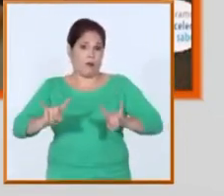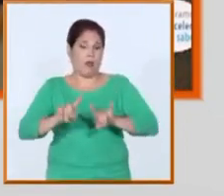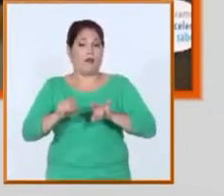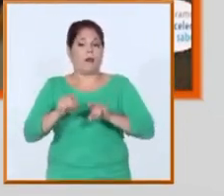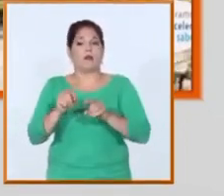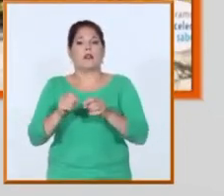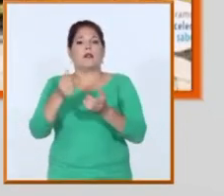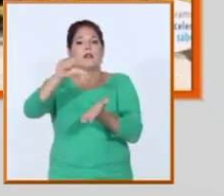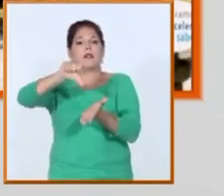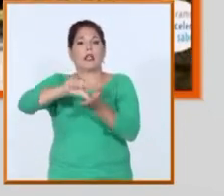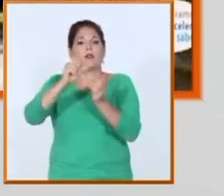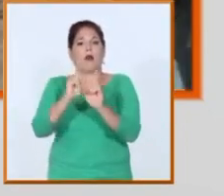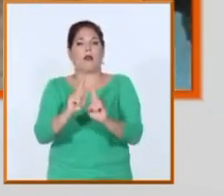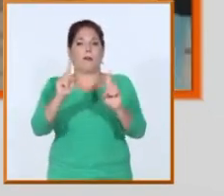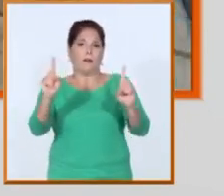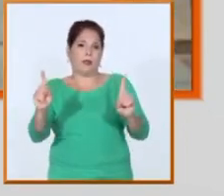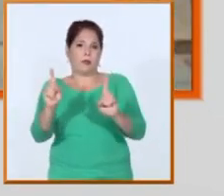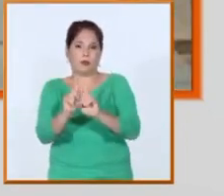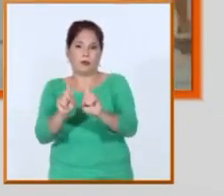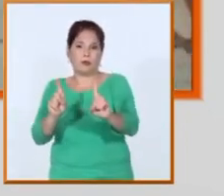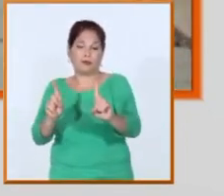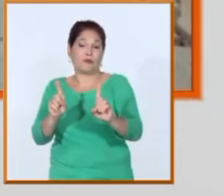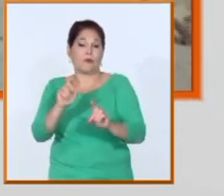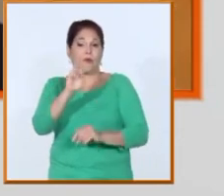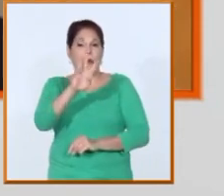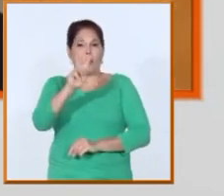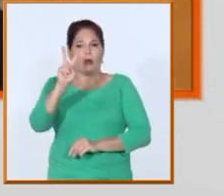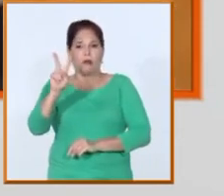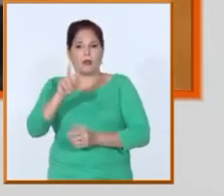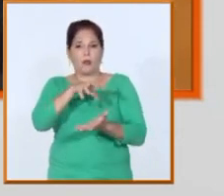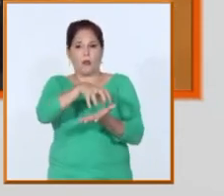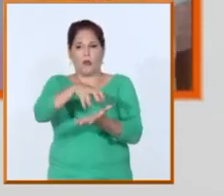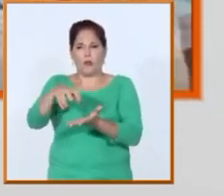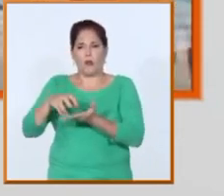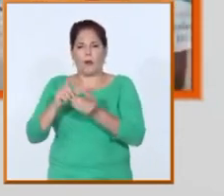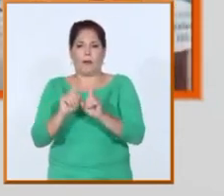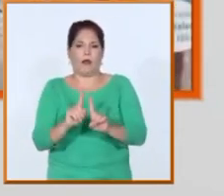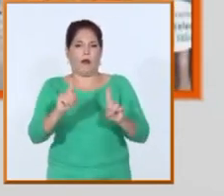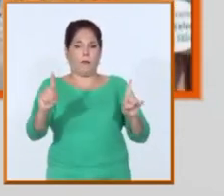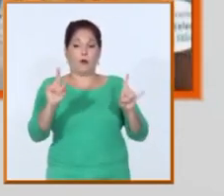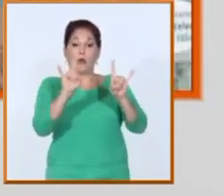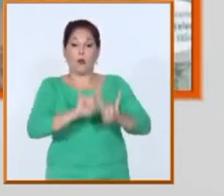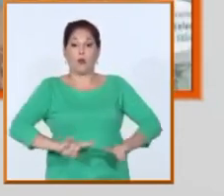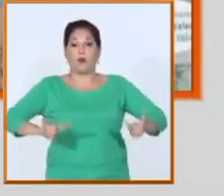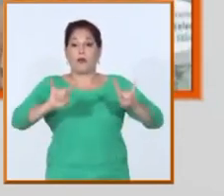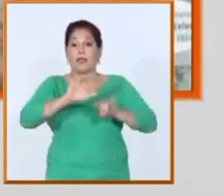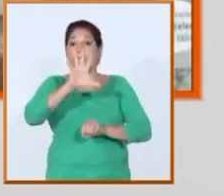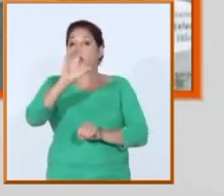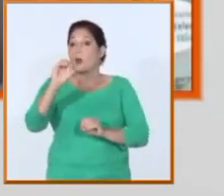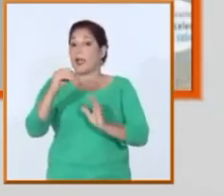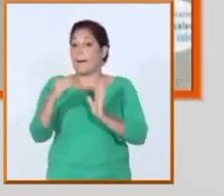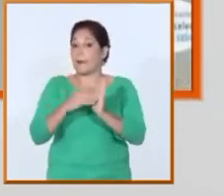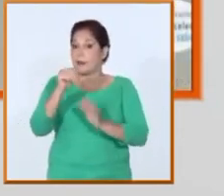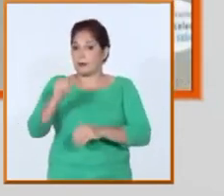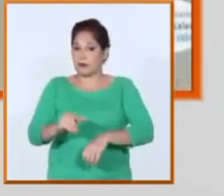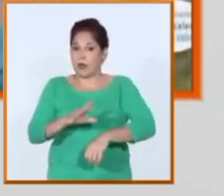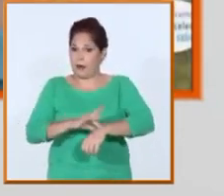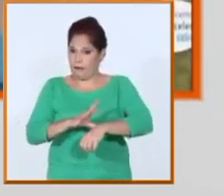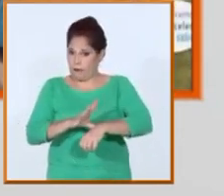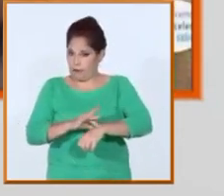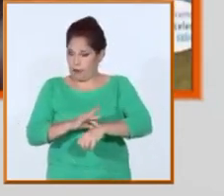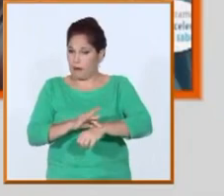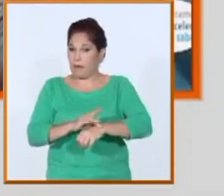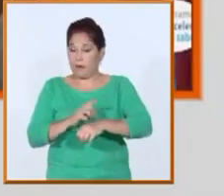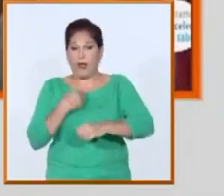aislamiento, llegamos a tener 42 centros de aislamiento. Por nuestras universidades pasaron más de 50 mil pacientes. Y además la comunidad